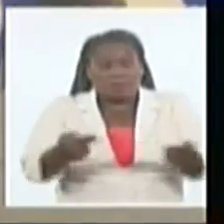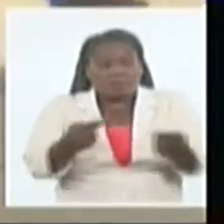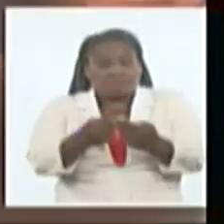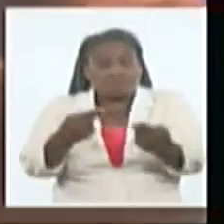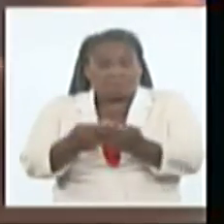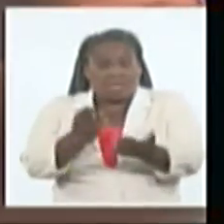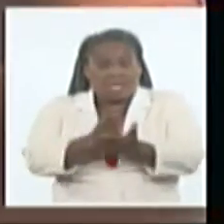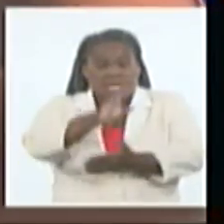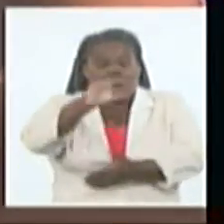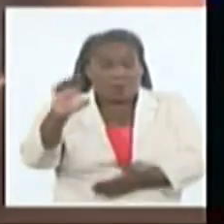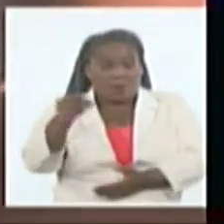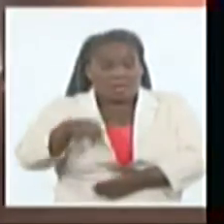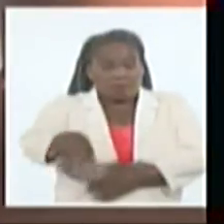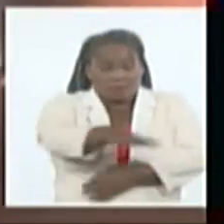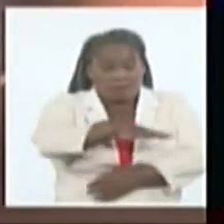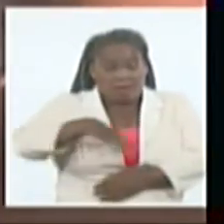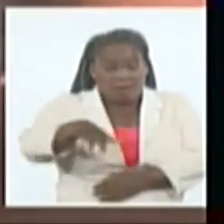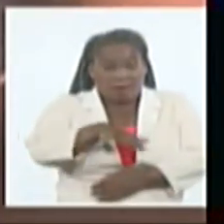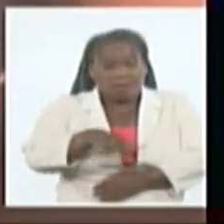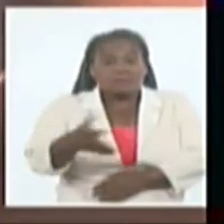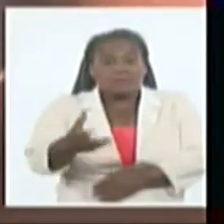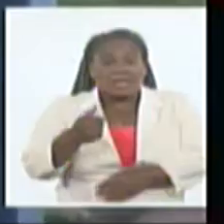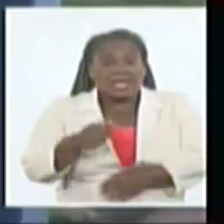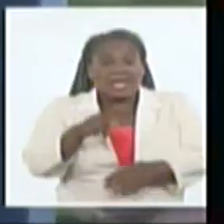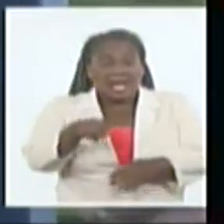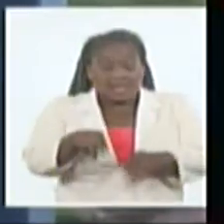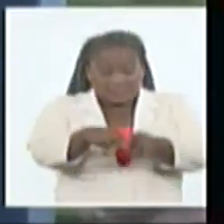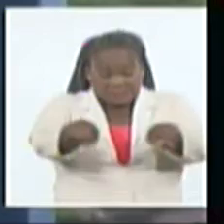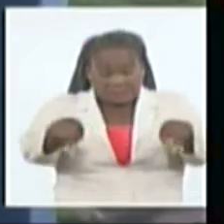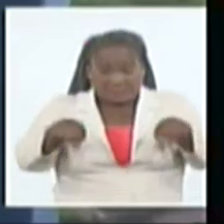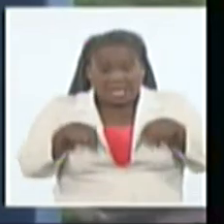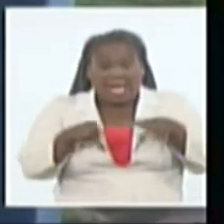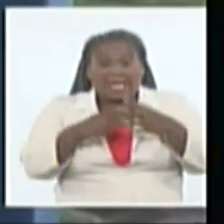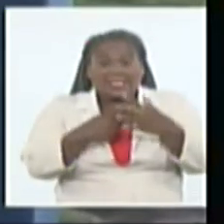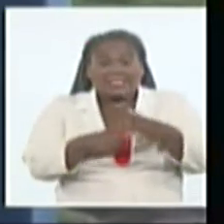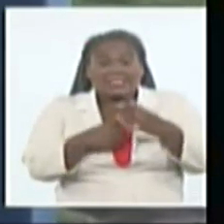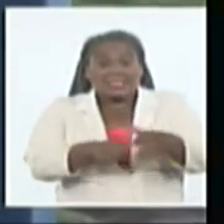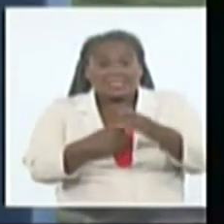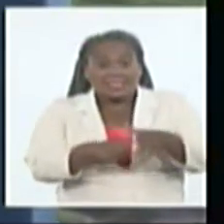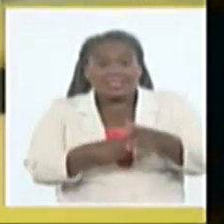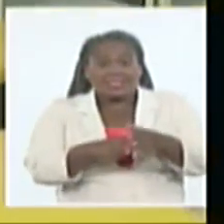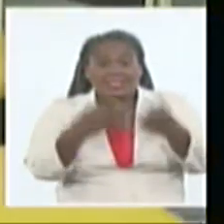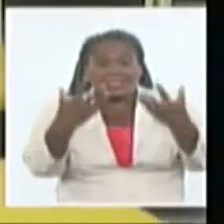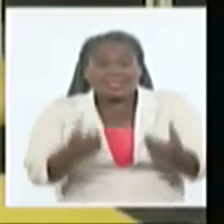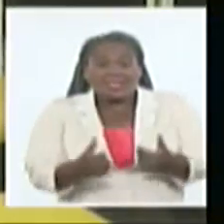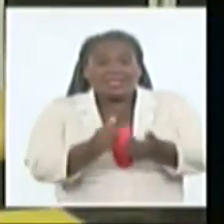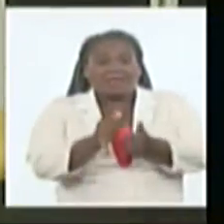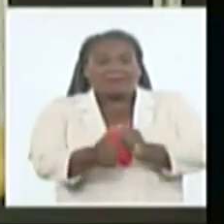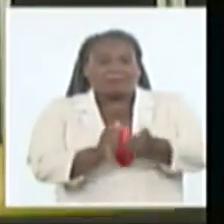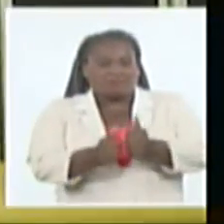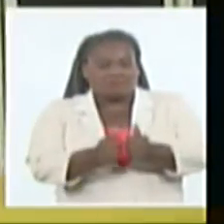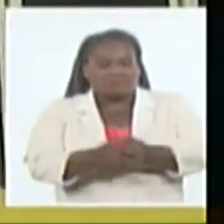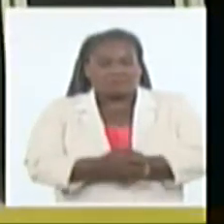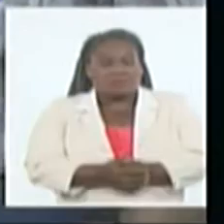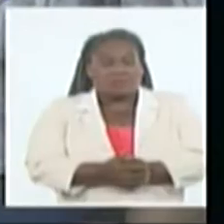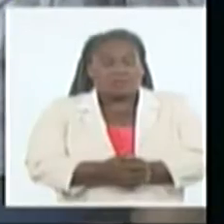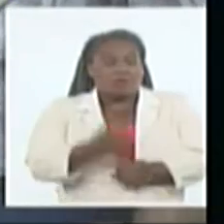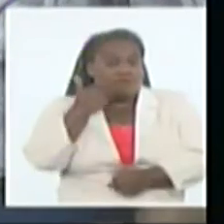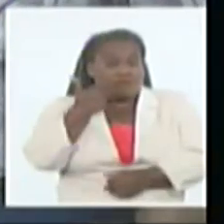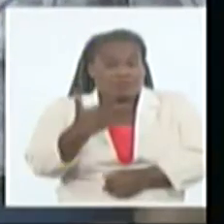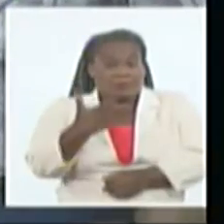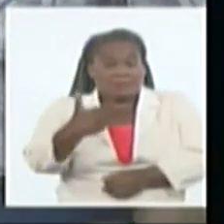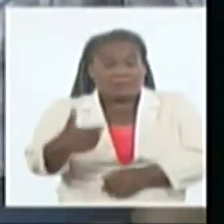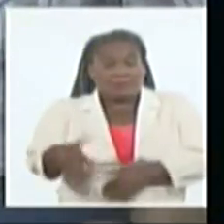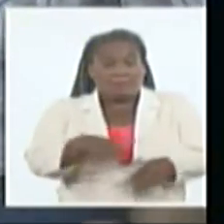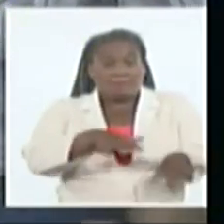y áreas, el rescate de las instalaciones deportivas, muchas de ellas deterioradas, y sobre todo el imperativo de formar